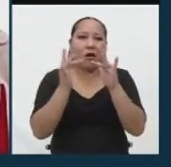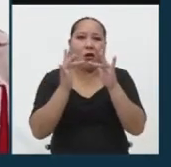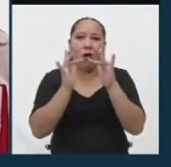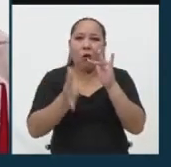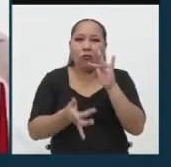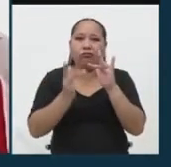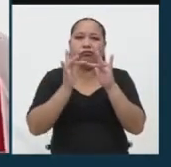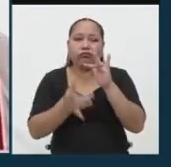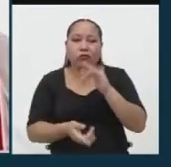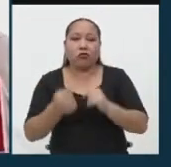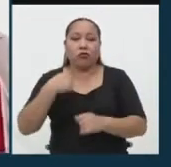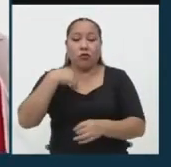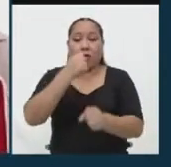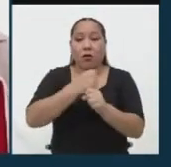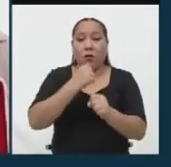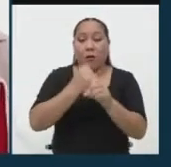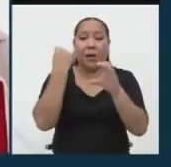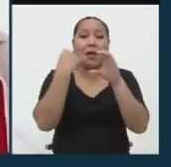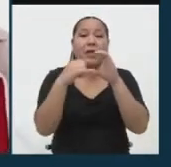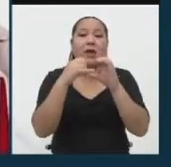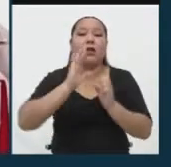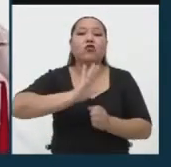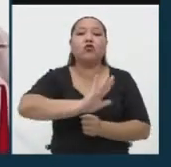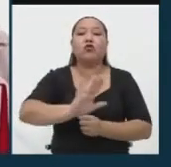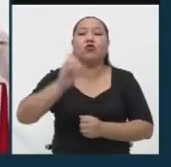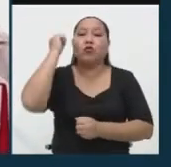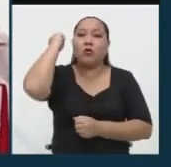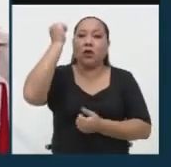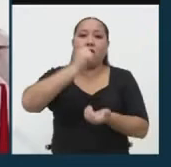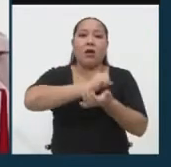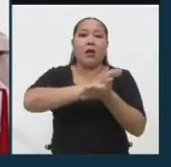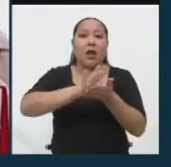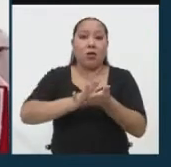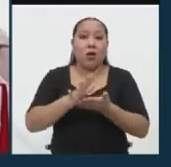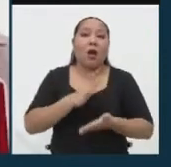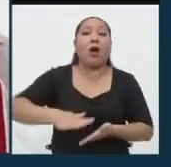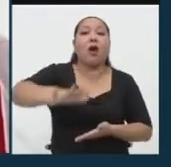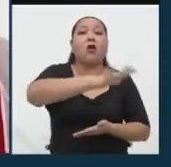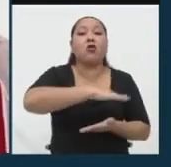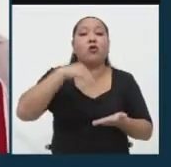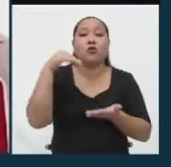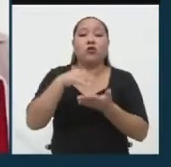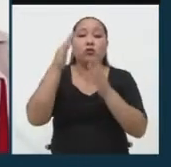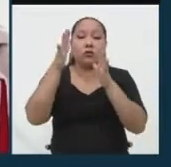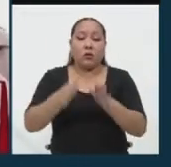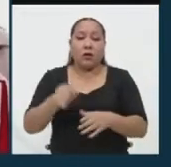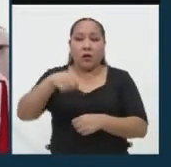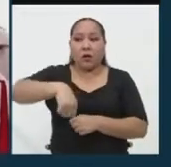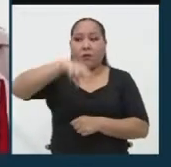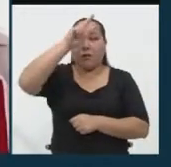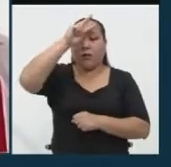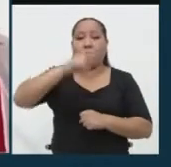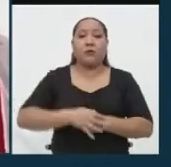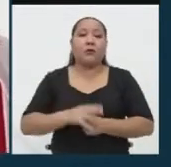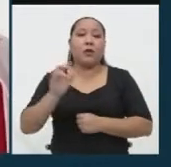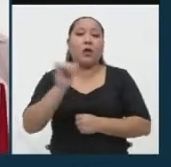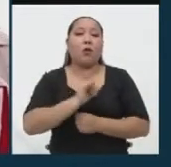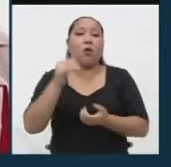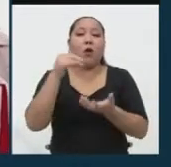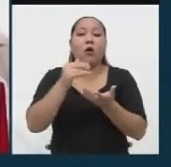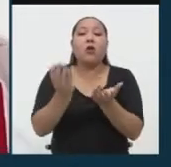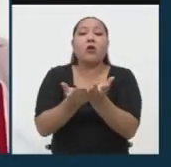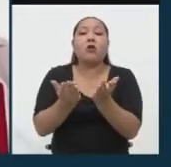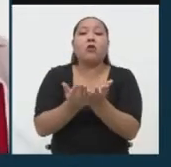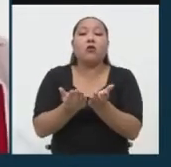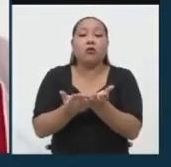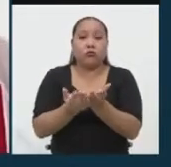para que el Internet sea un derecho gratuito a todos los estudiantes de nuestro Perú, como los escolares que están